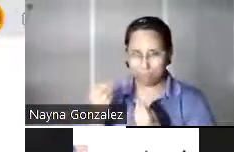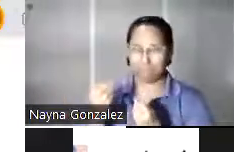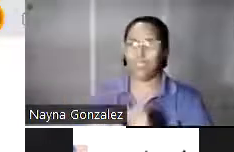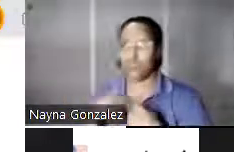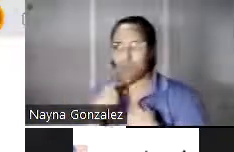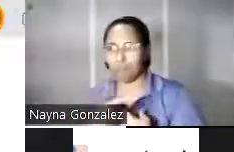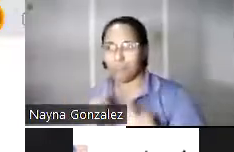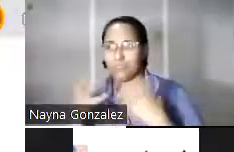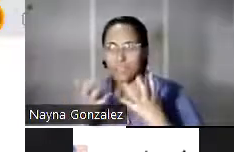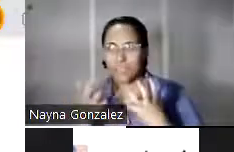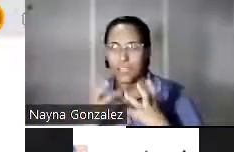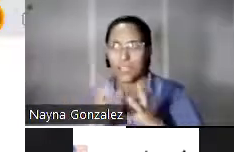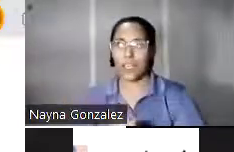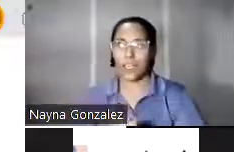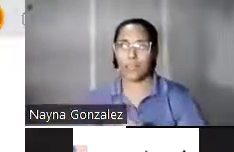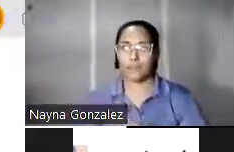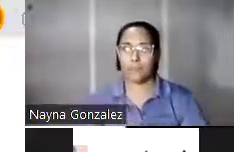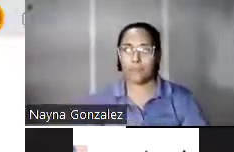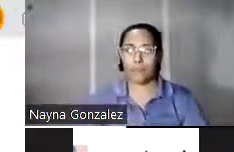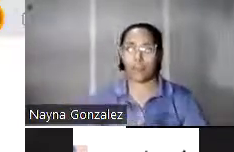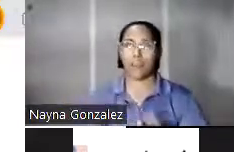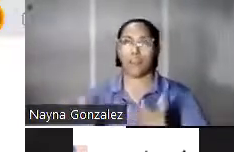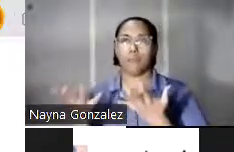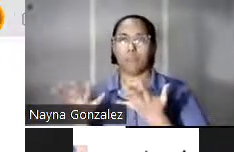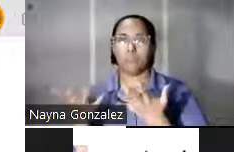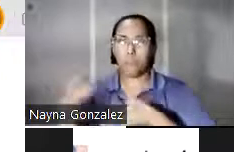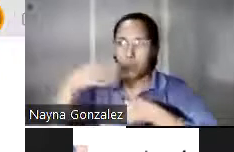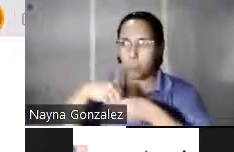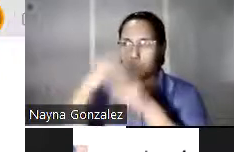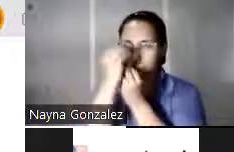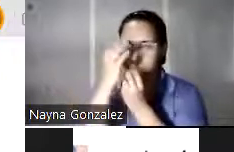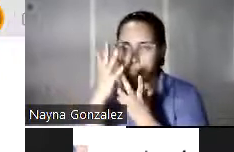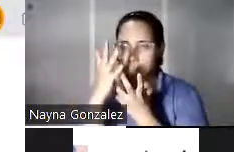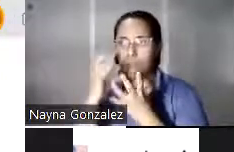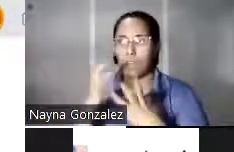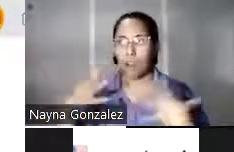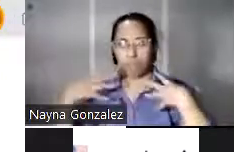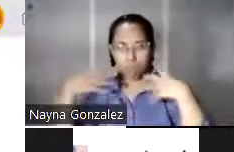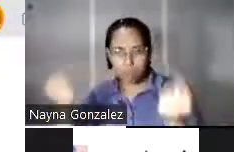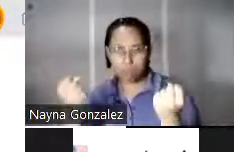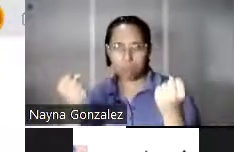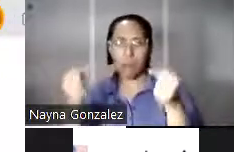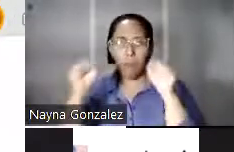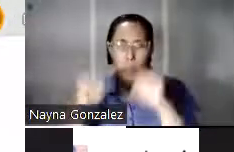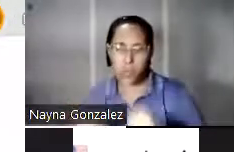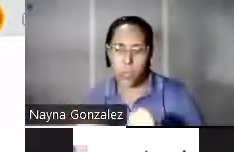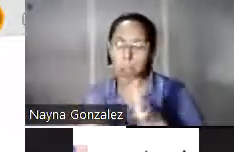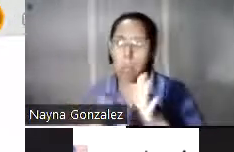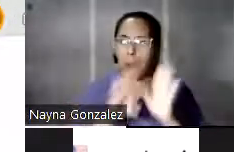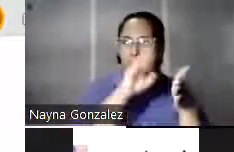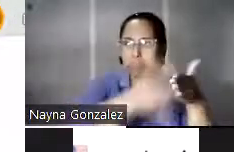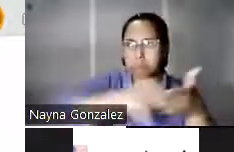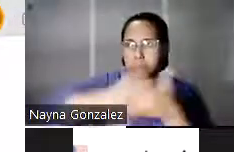las instrucciones sanitarias, difundió información confiable e hizo lo posible para contrarrestar rumores y